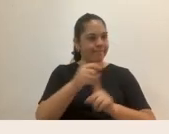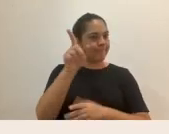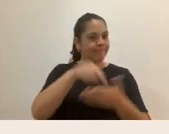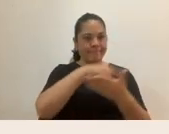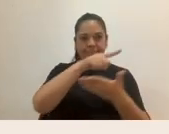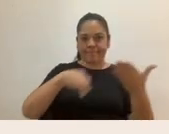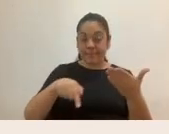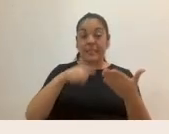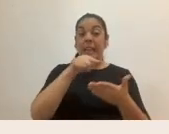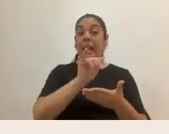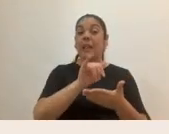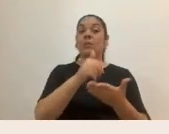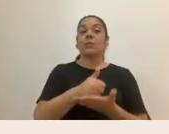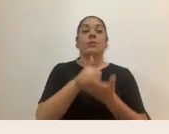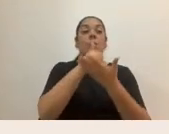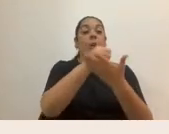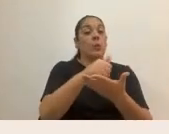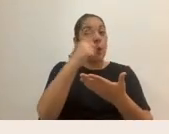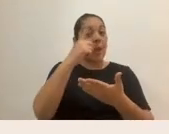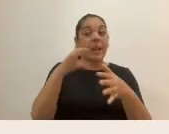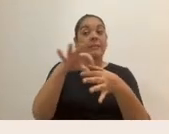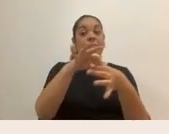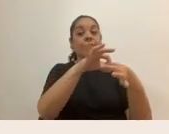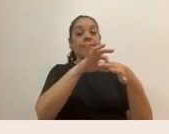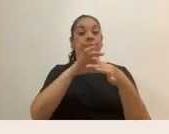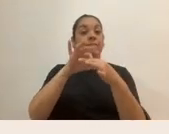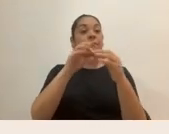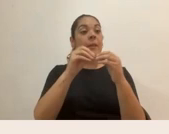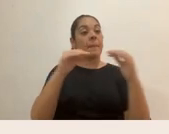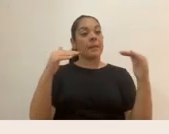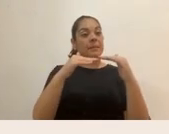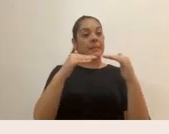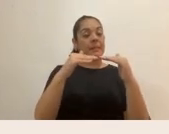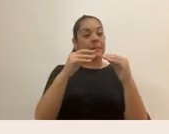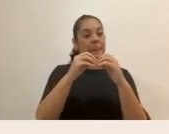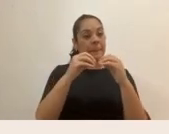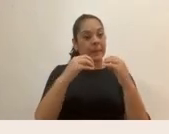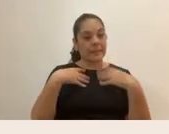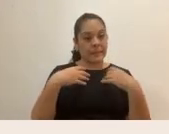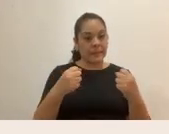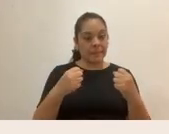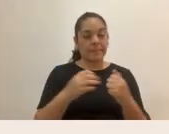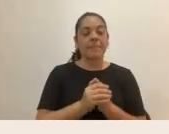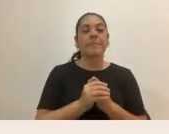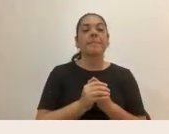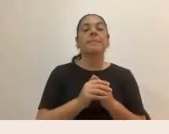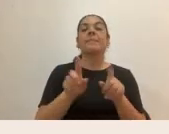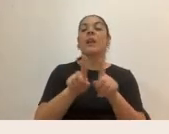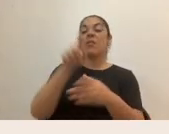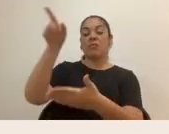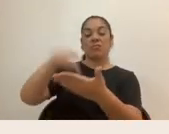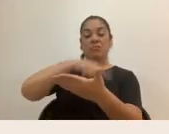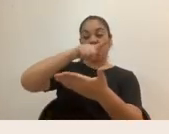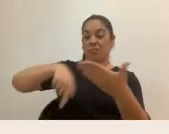ayudar a tener vinculaciones más equitativas y más sanas. Por otro lado, rechazar toda forma de